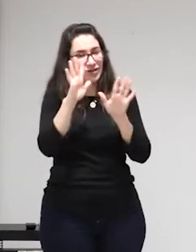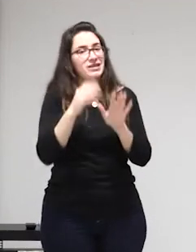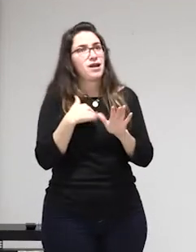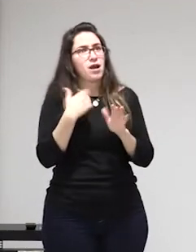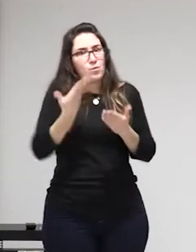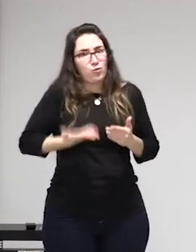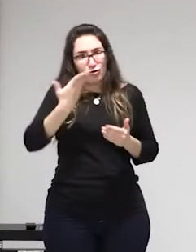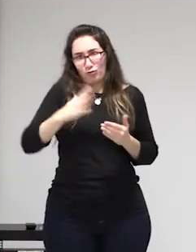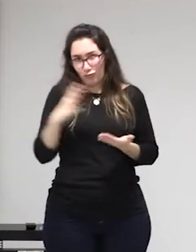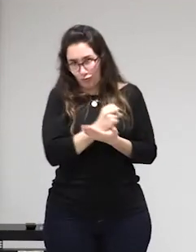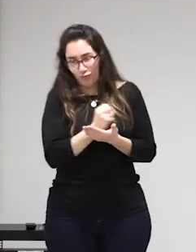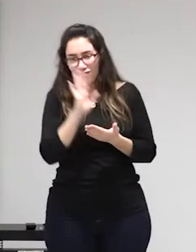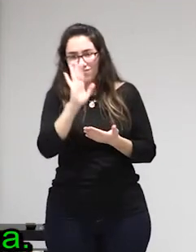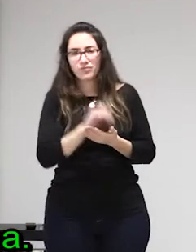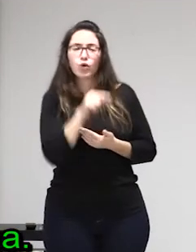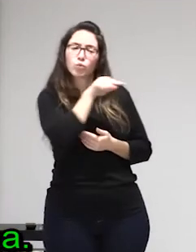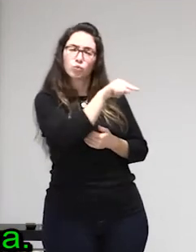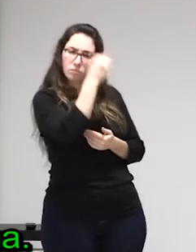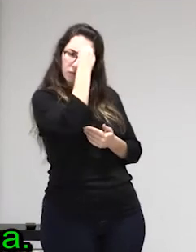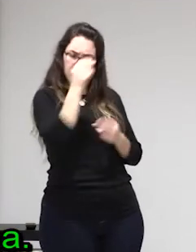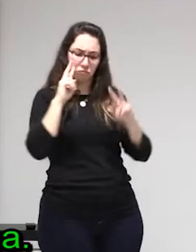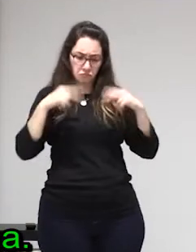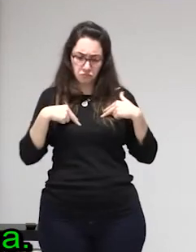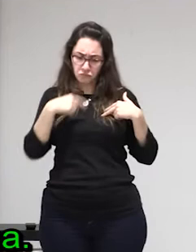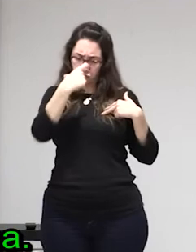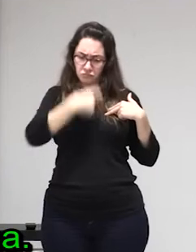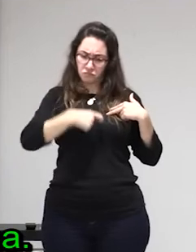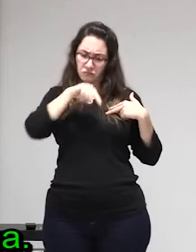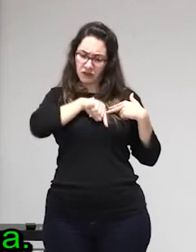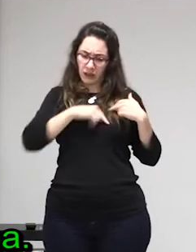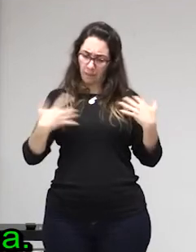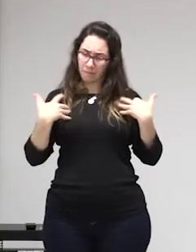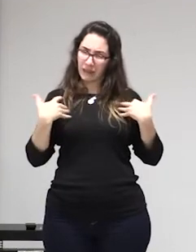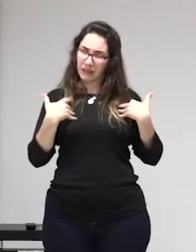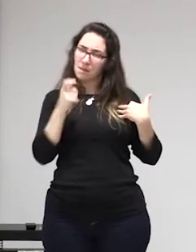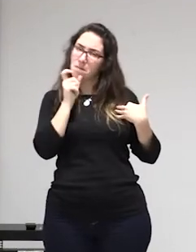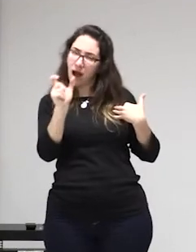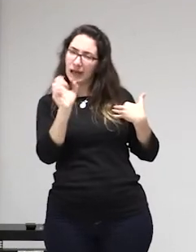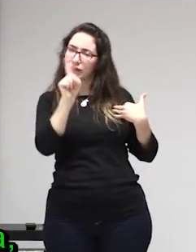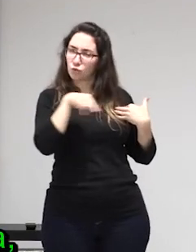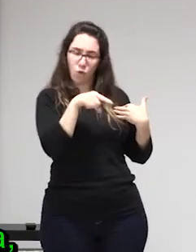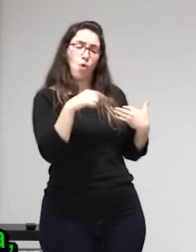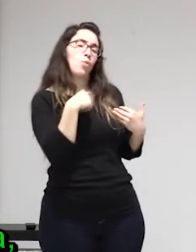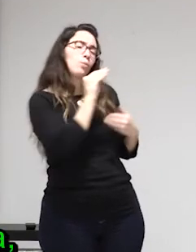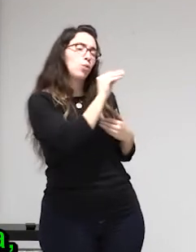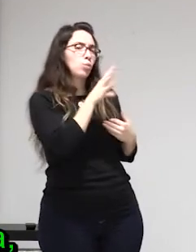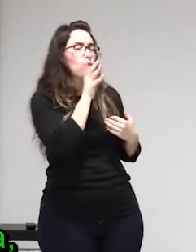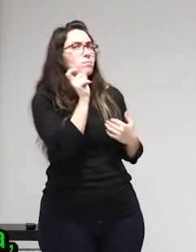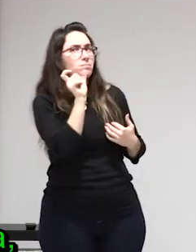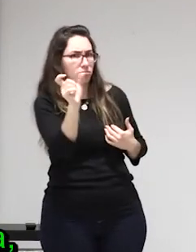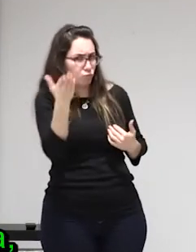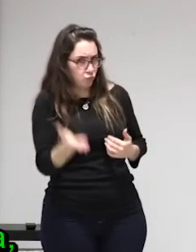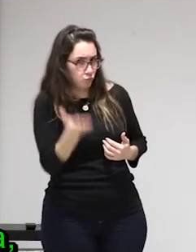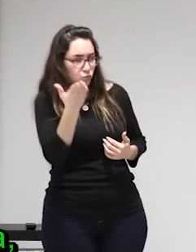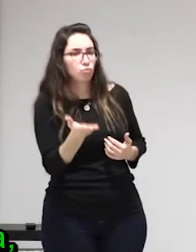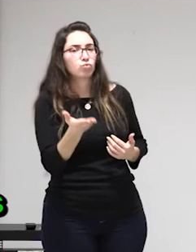una aliada que trabaja muy de cerca con AMAR que es el sindicato de trabajadoras sexuales argentina de acuerdo ese tipo de ley se ha aprobado también